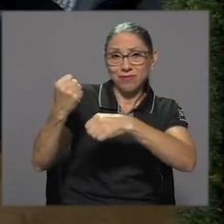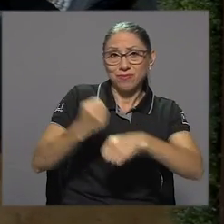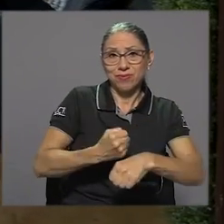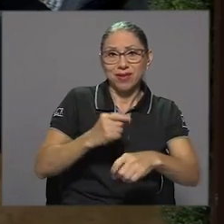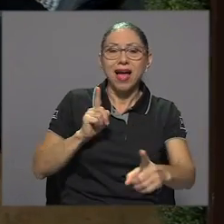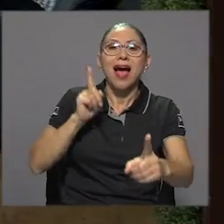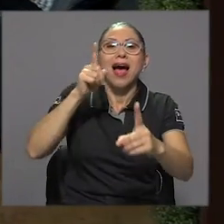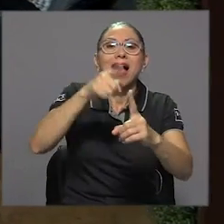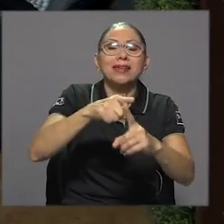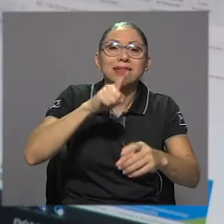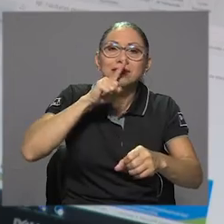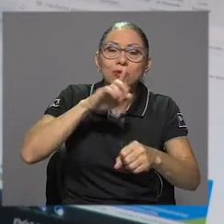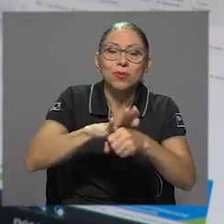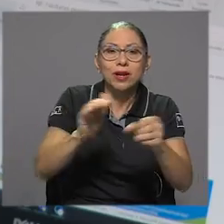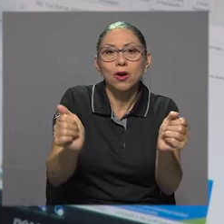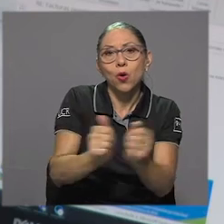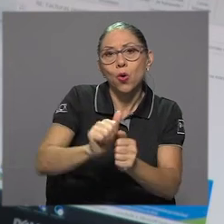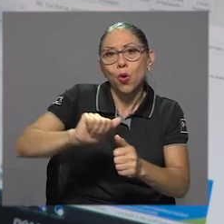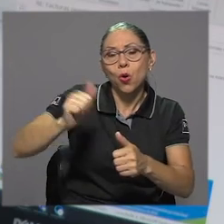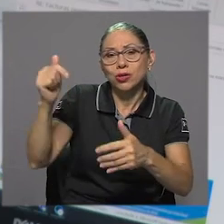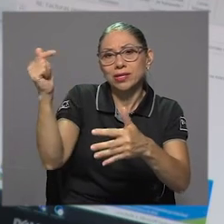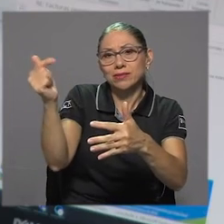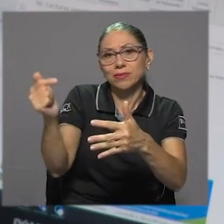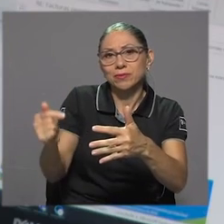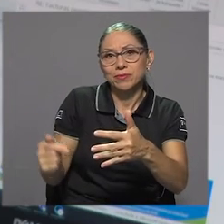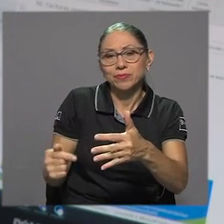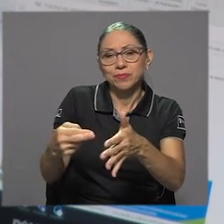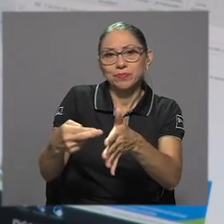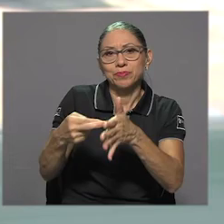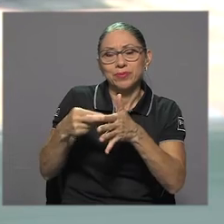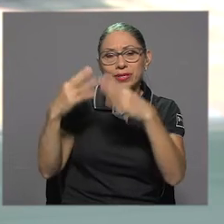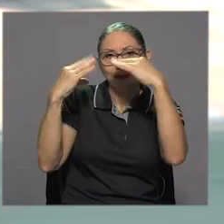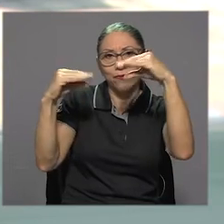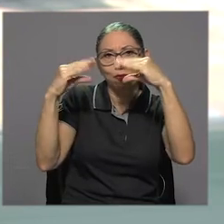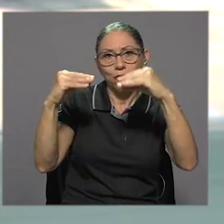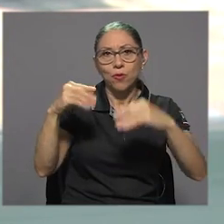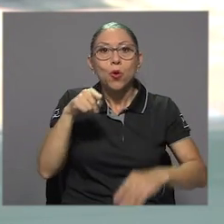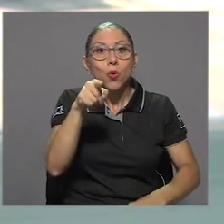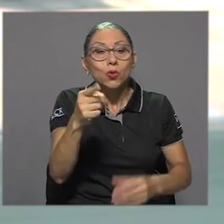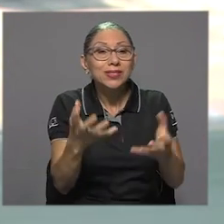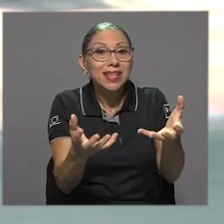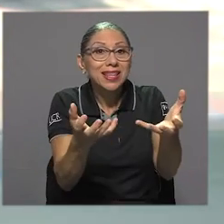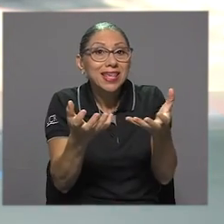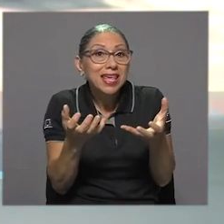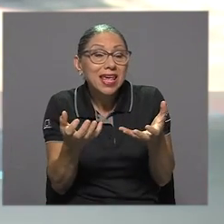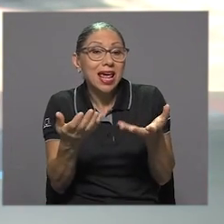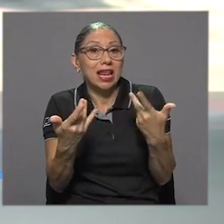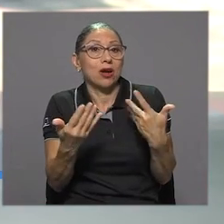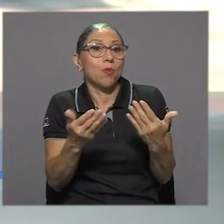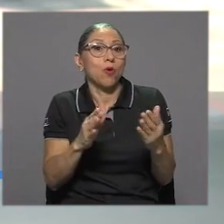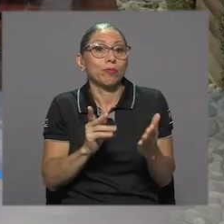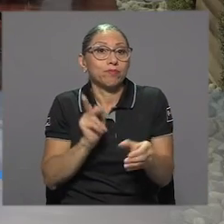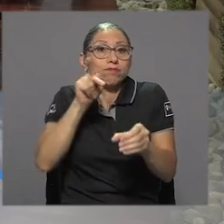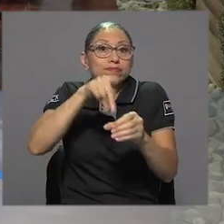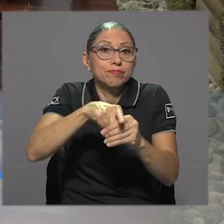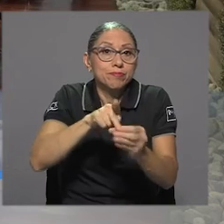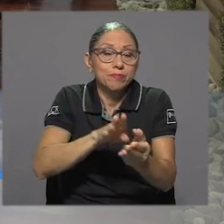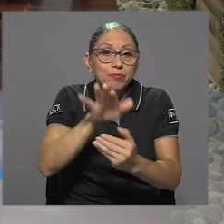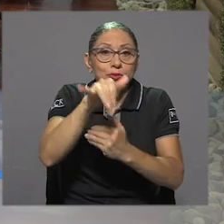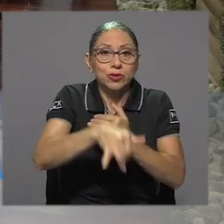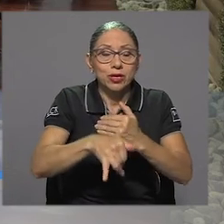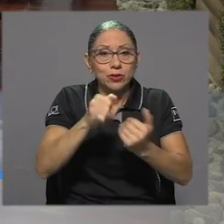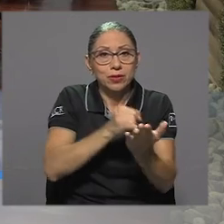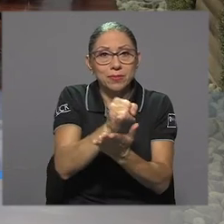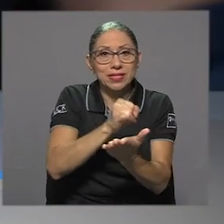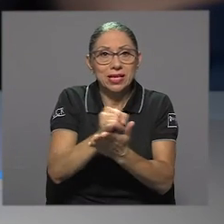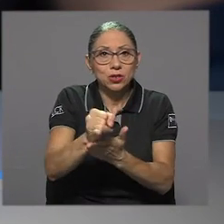en la Fundación hasta que se cumpliera con otras de las disposiciones que contenía ese informe. Si usted desea postular un proyecto